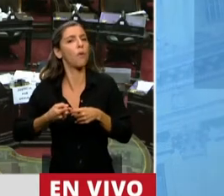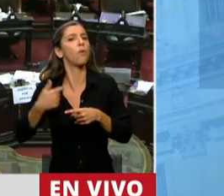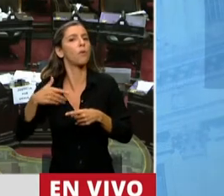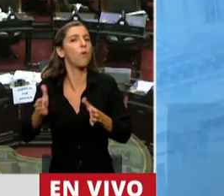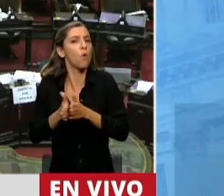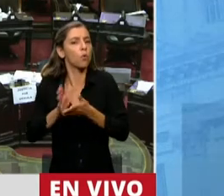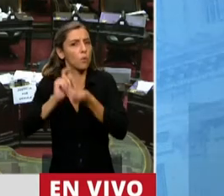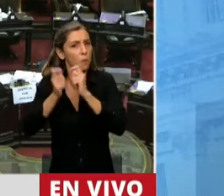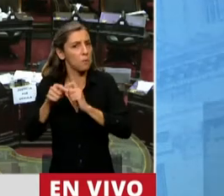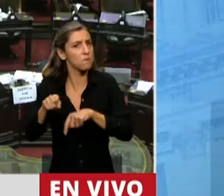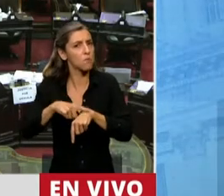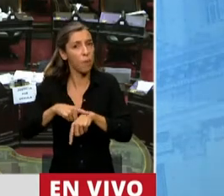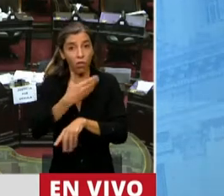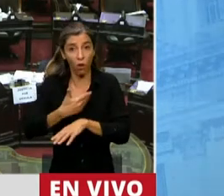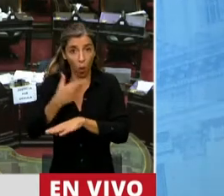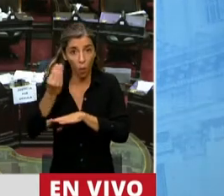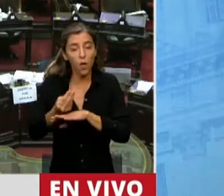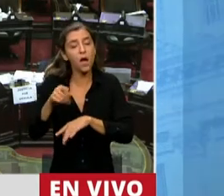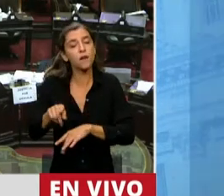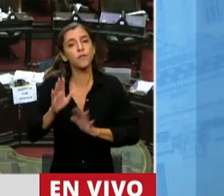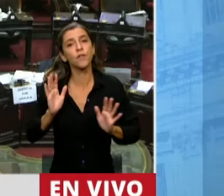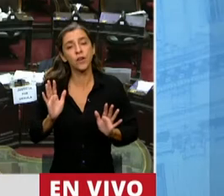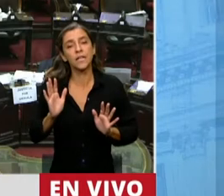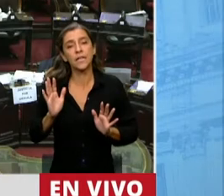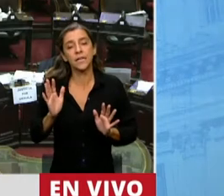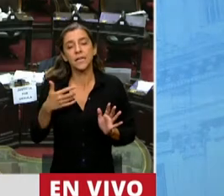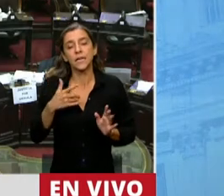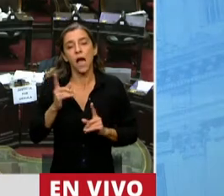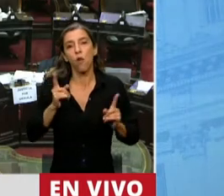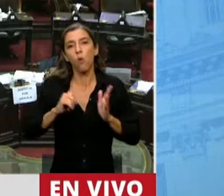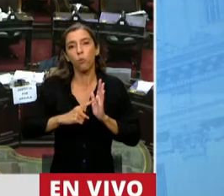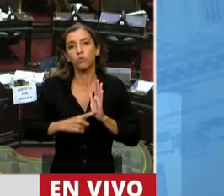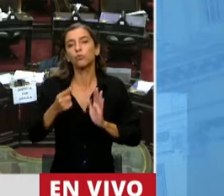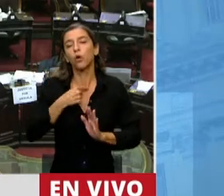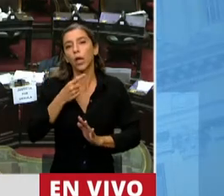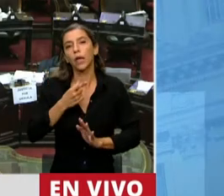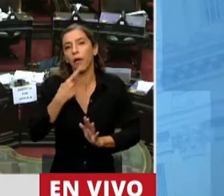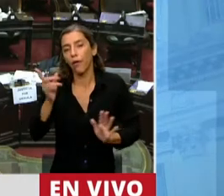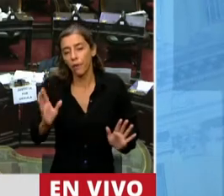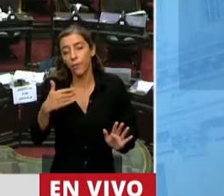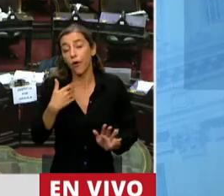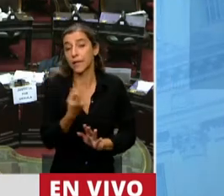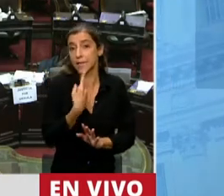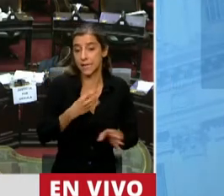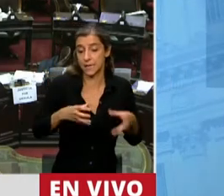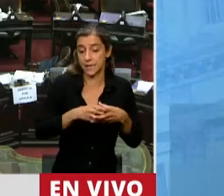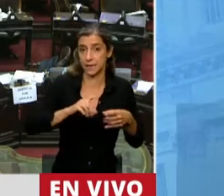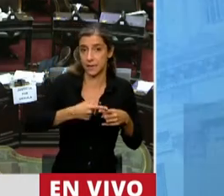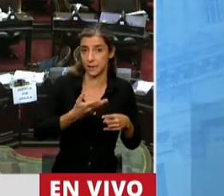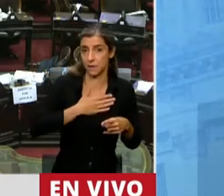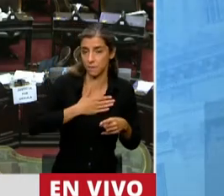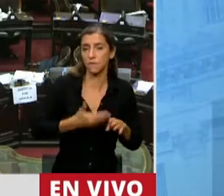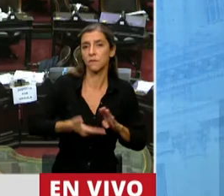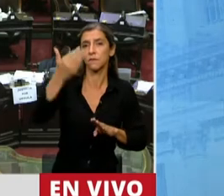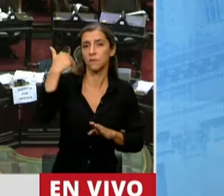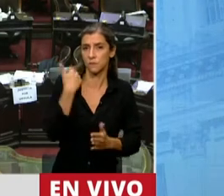una serie de temas que a mí me gustaría marcar la falencia, y sobre todo porque desde nuestro bloque político hemos presentado